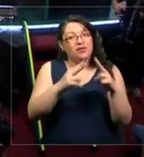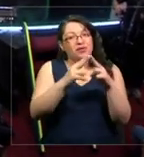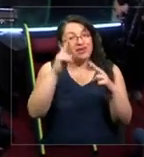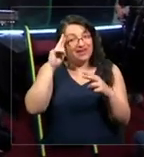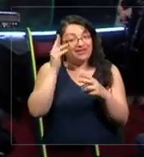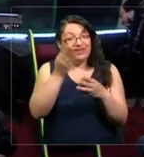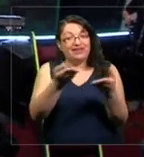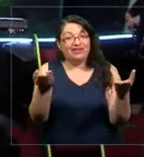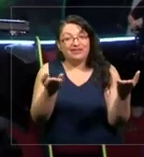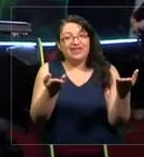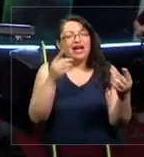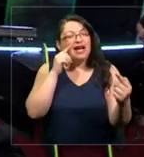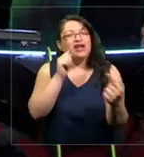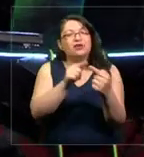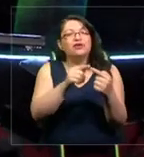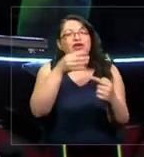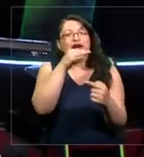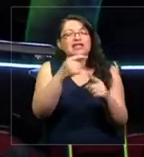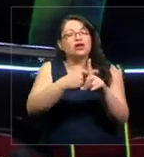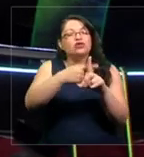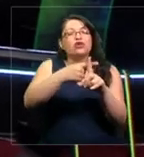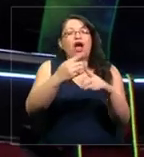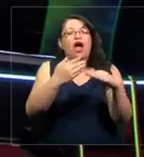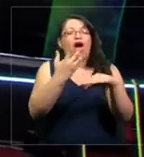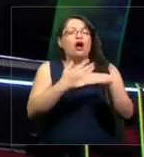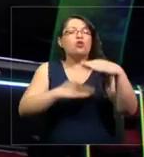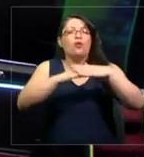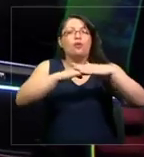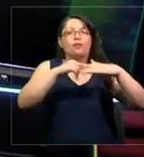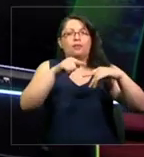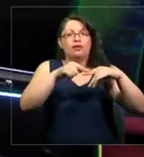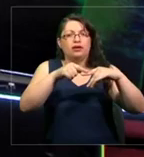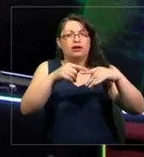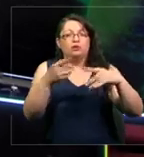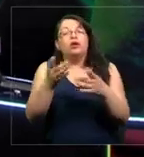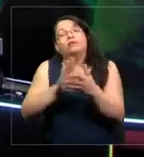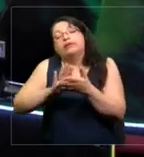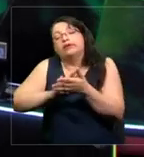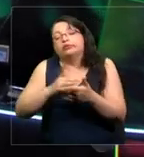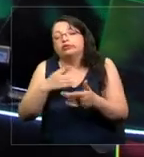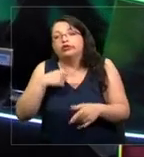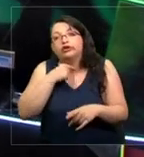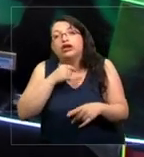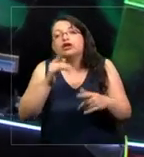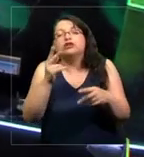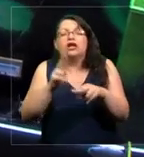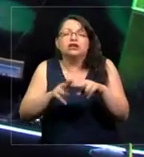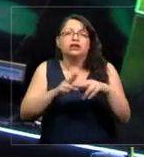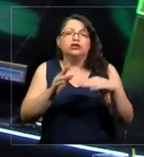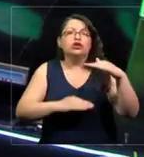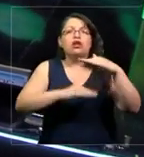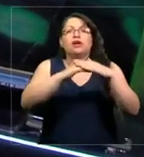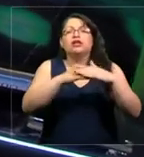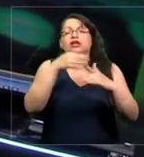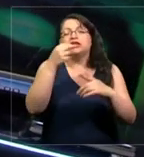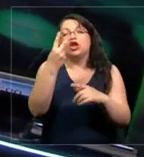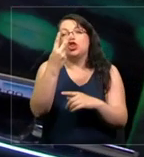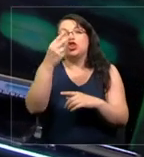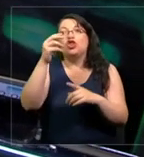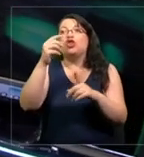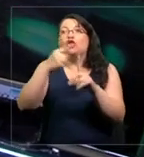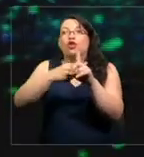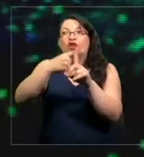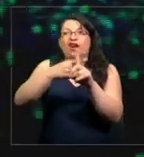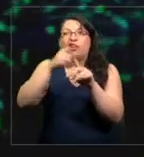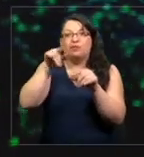determinado el objetivo en un límite de temperatura. Supongamos, entonces, que yo quiero limitar la temperatura a dos grados, como aparece